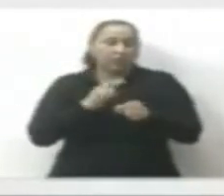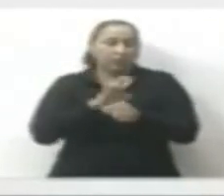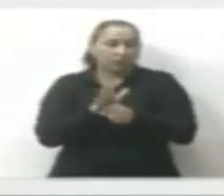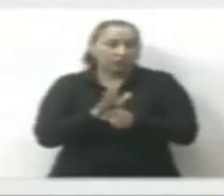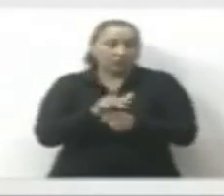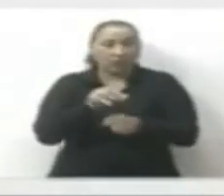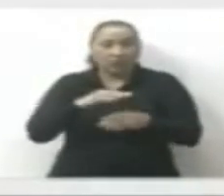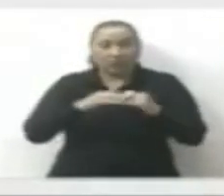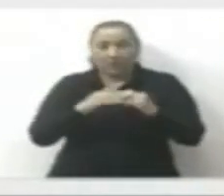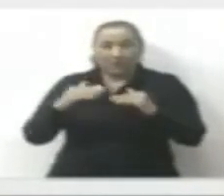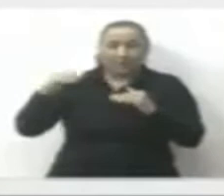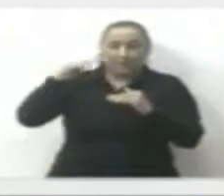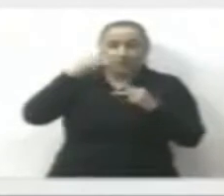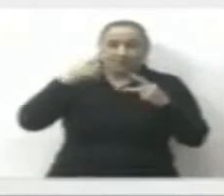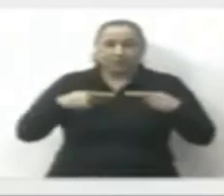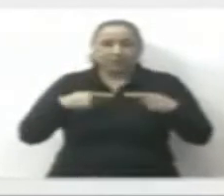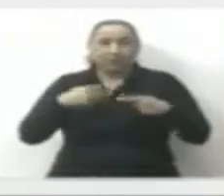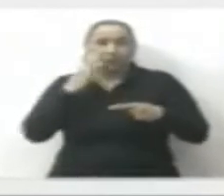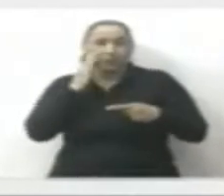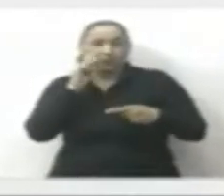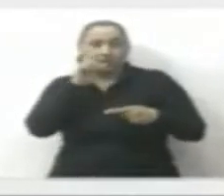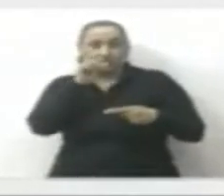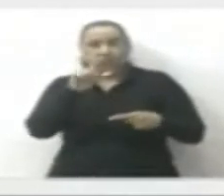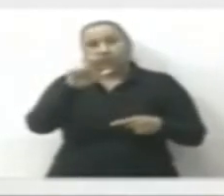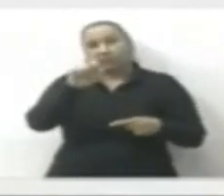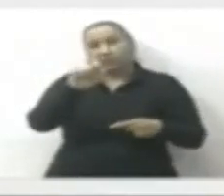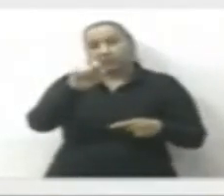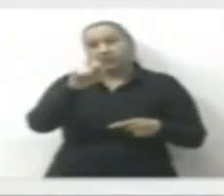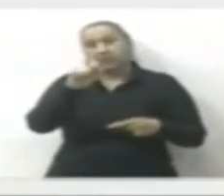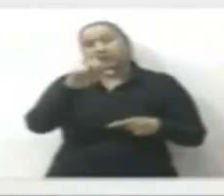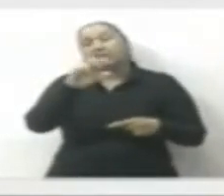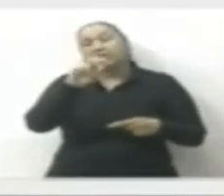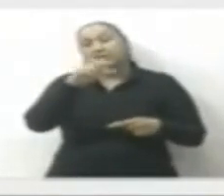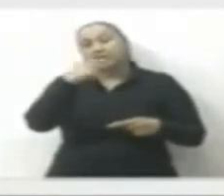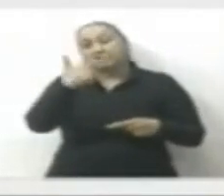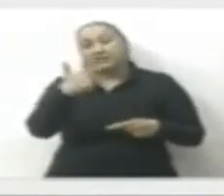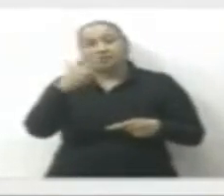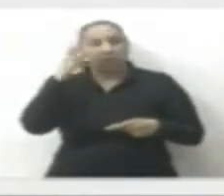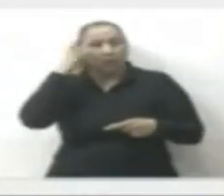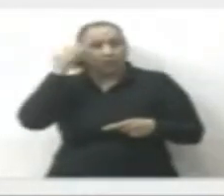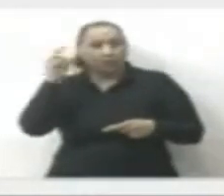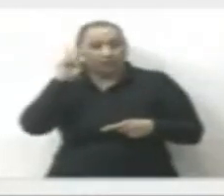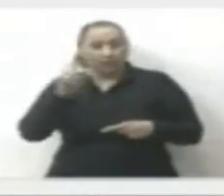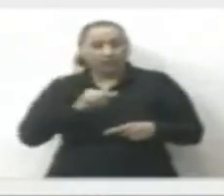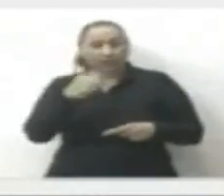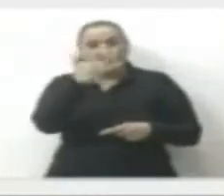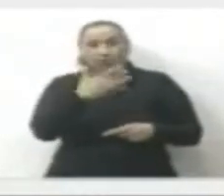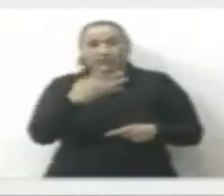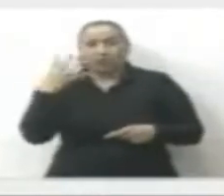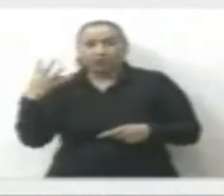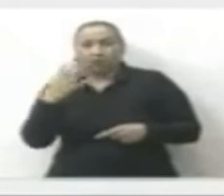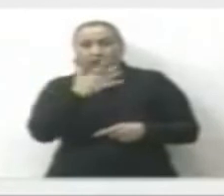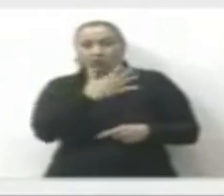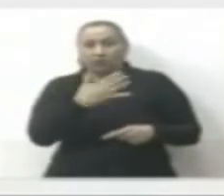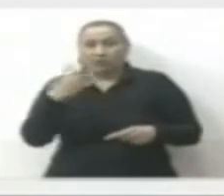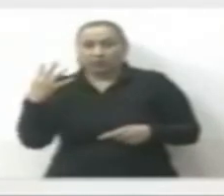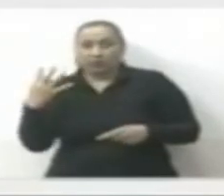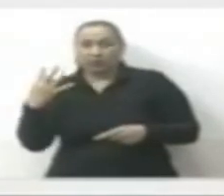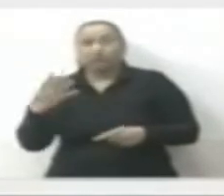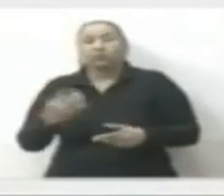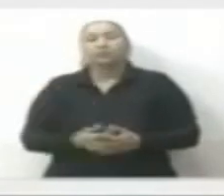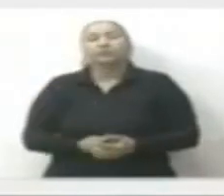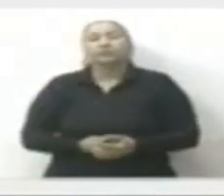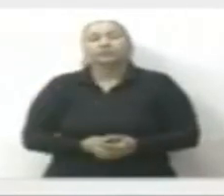Con mayor proporción está Manzanillo con 37, Villa de Álvarez y Colima 54 casos activos cada uno.